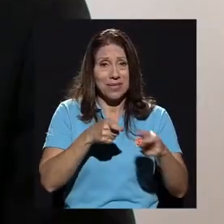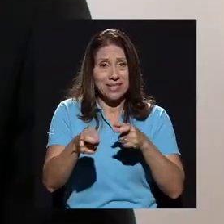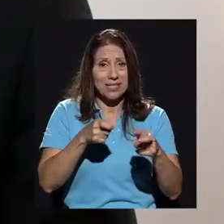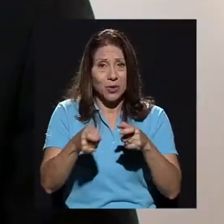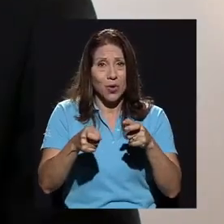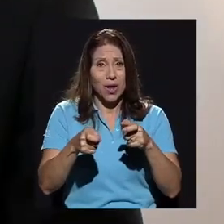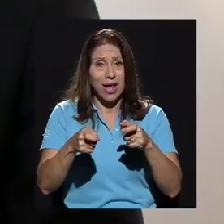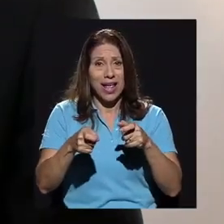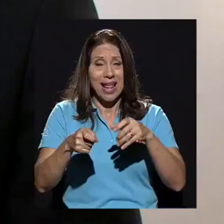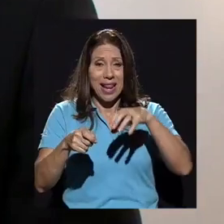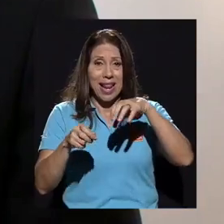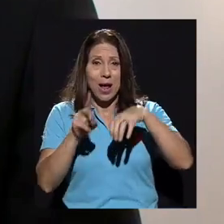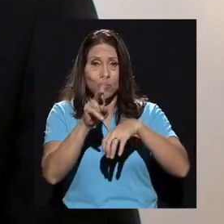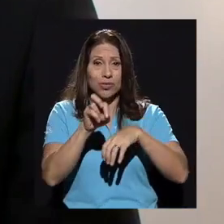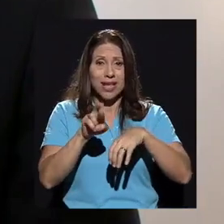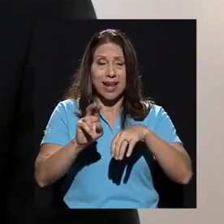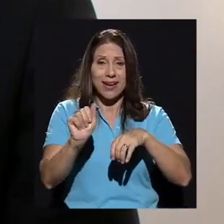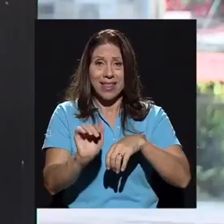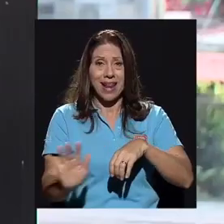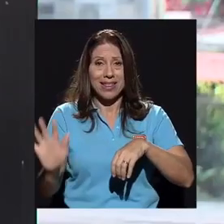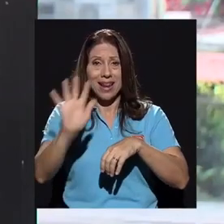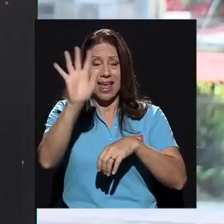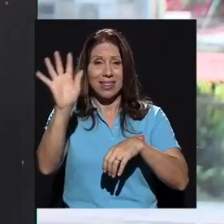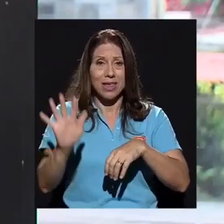dedicaba medio tiempo a la investigación.